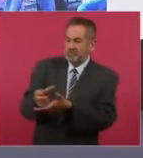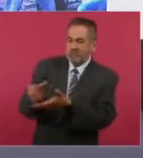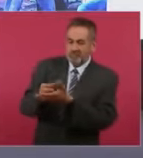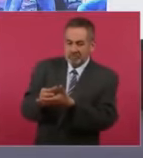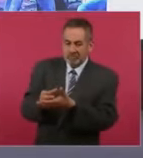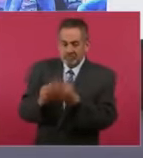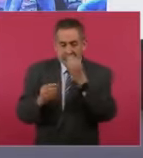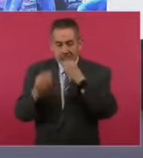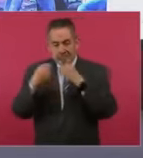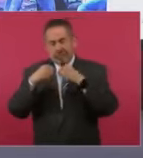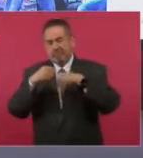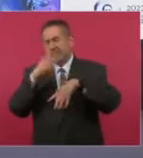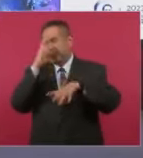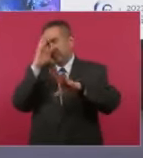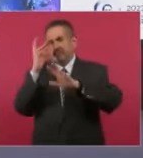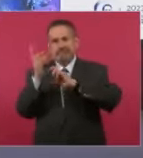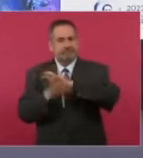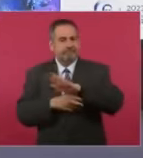alcohólicas. La siguiente, por favor.